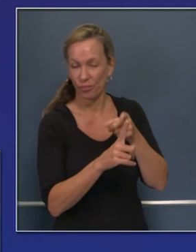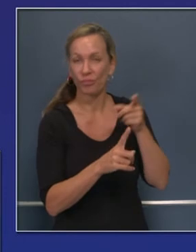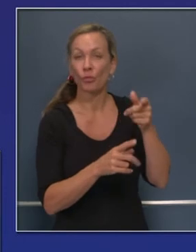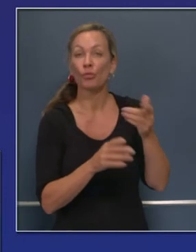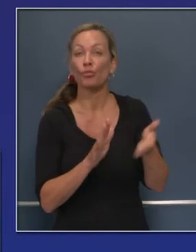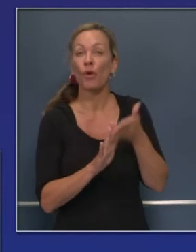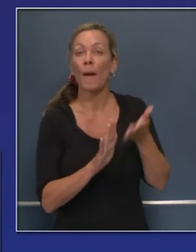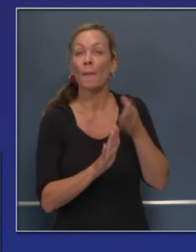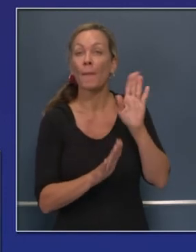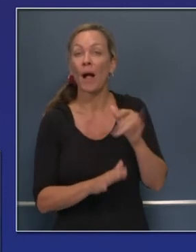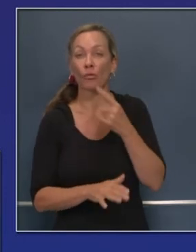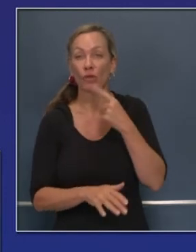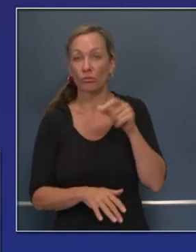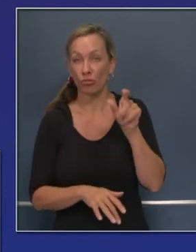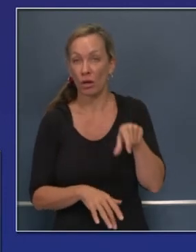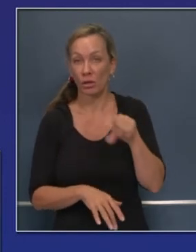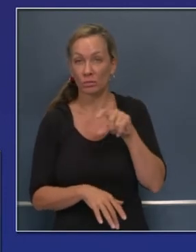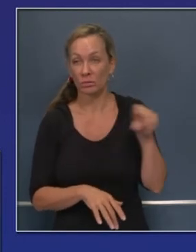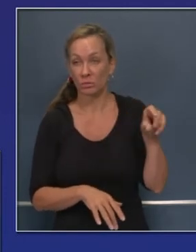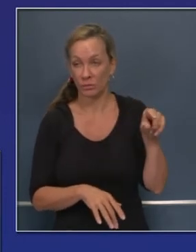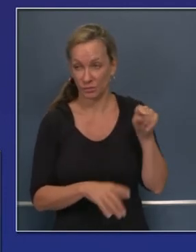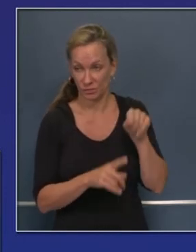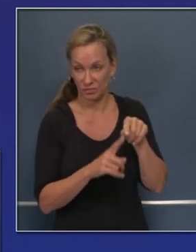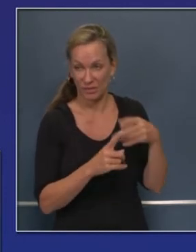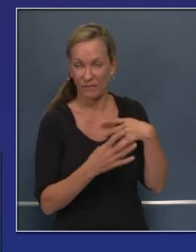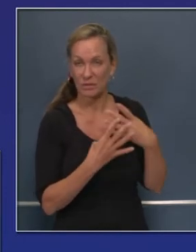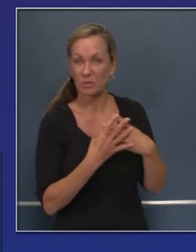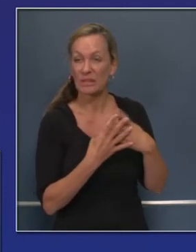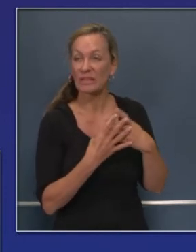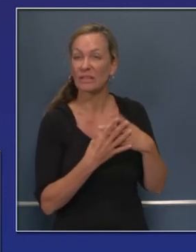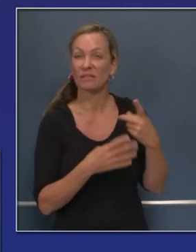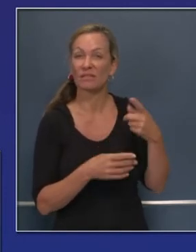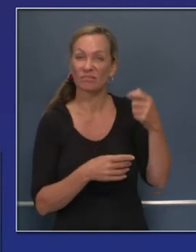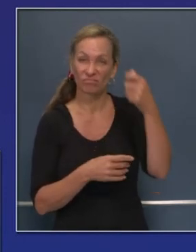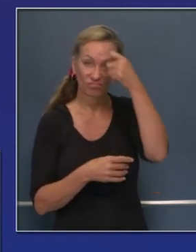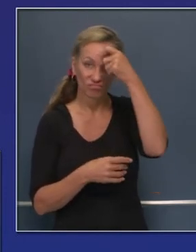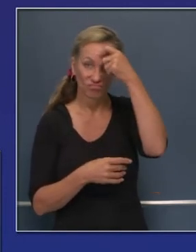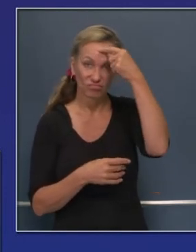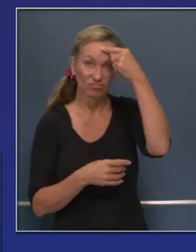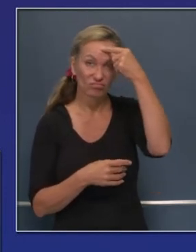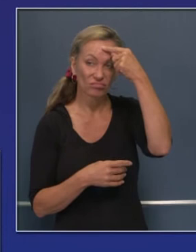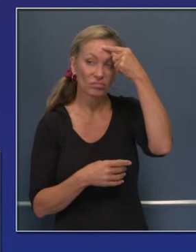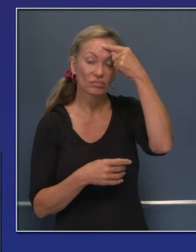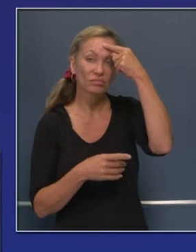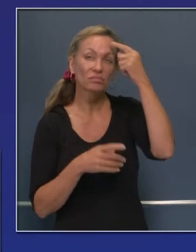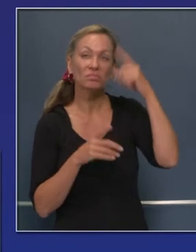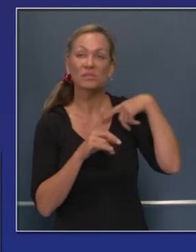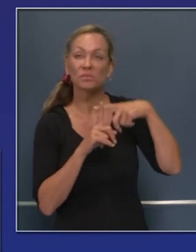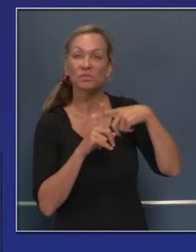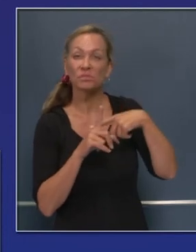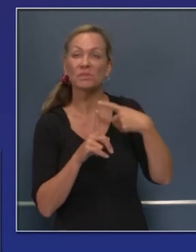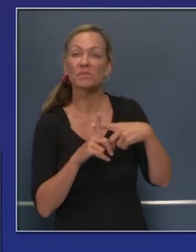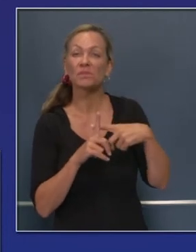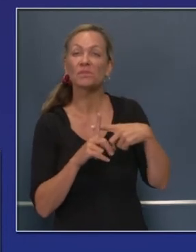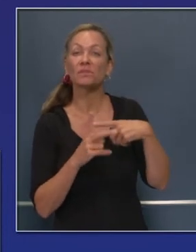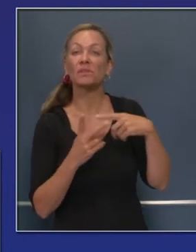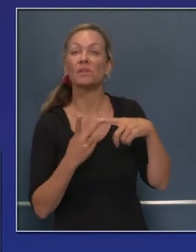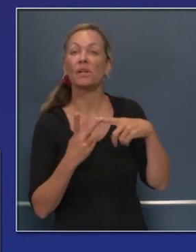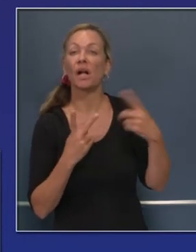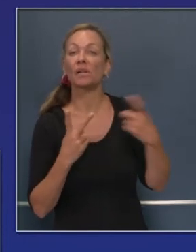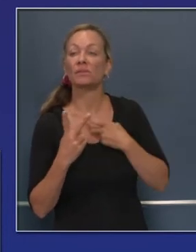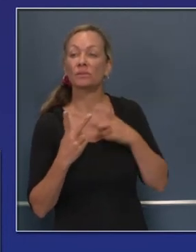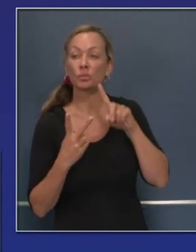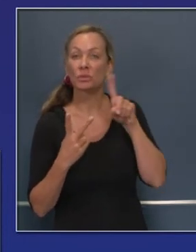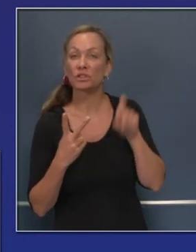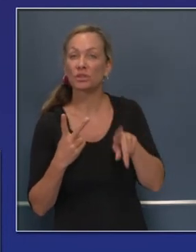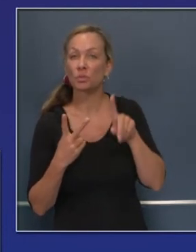de la Cruz Roja, una enfermera me hizo la prueba, no solamente que me tomó la temperatura. Ella también me hizo una serie de preguntas antes de que